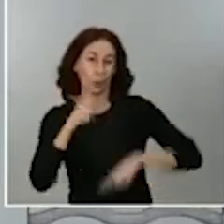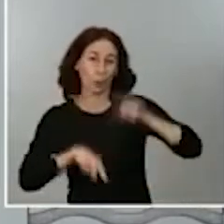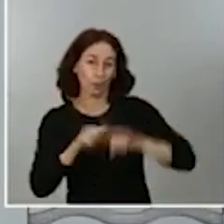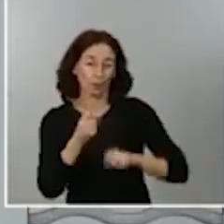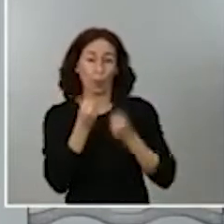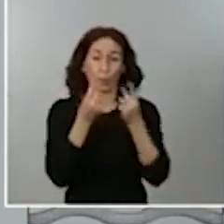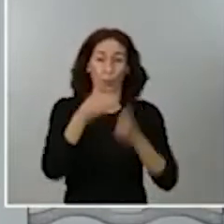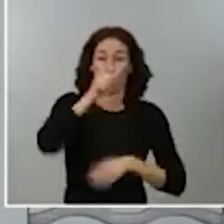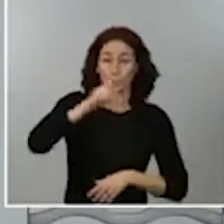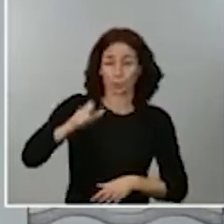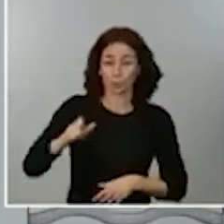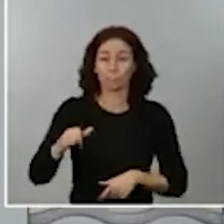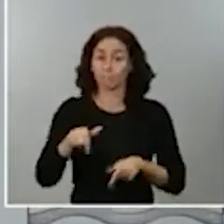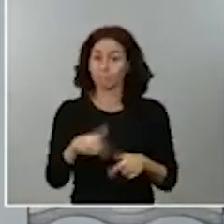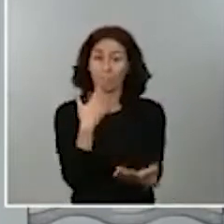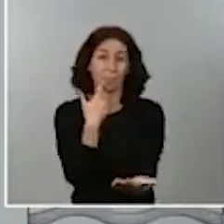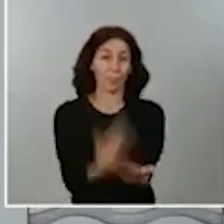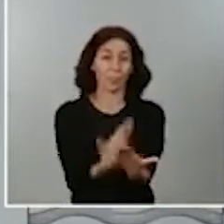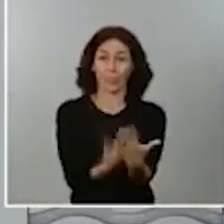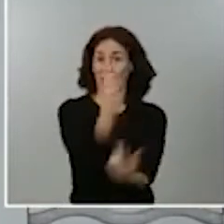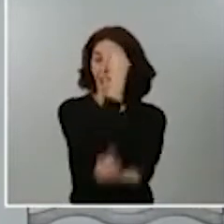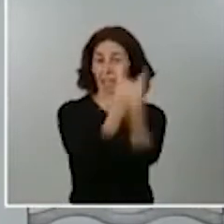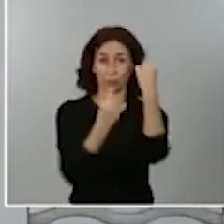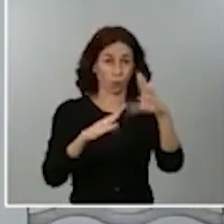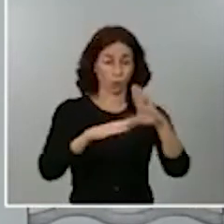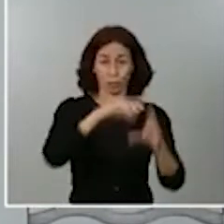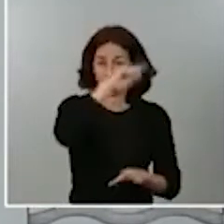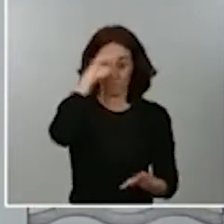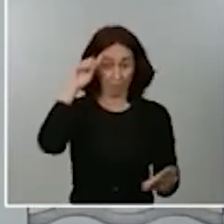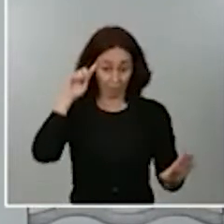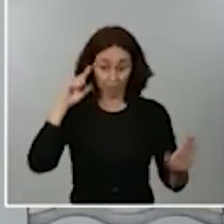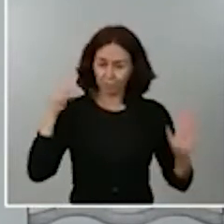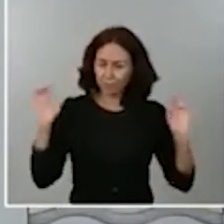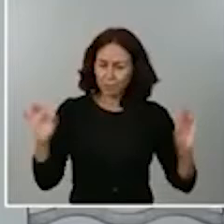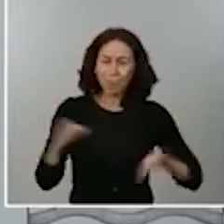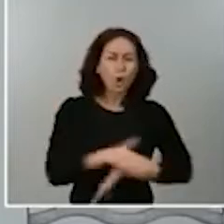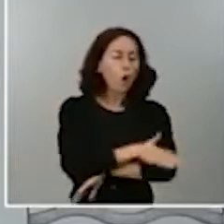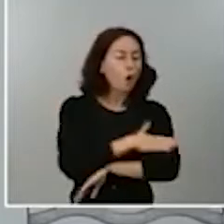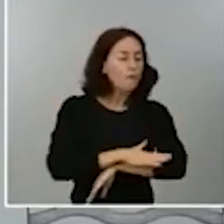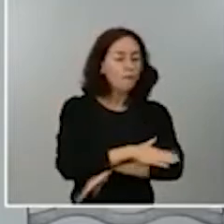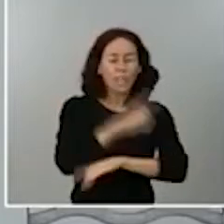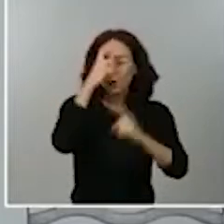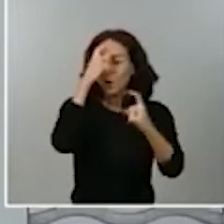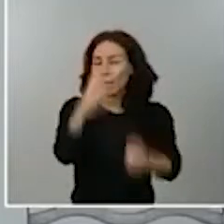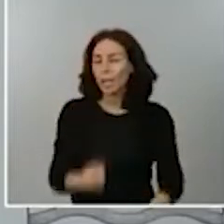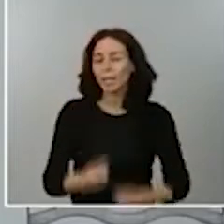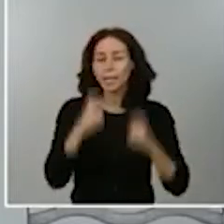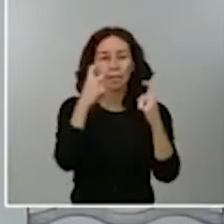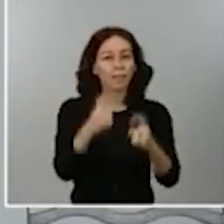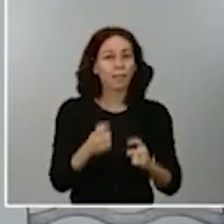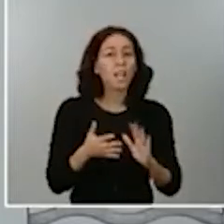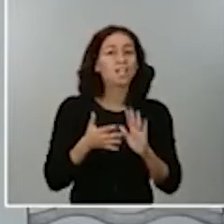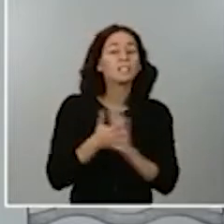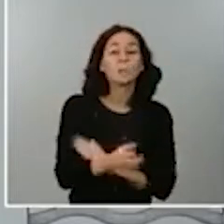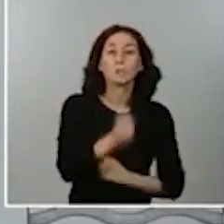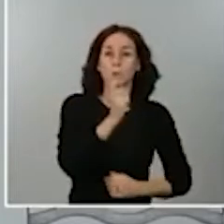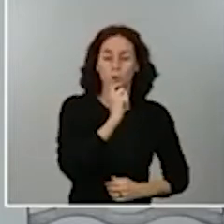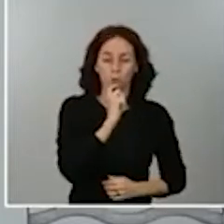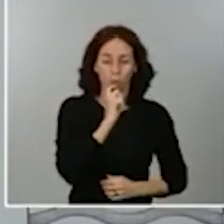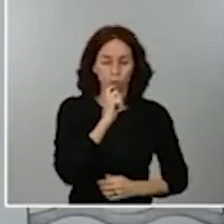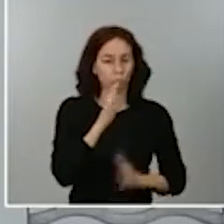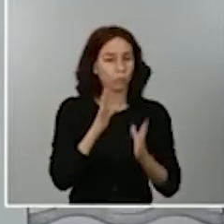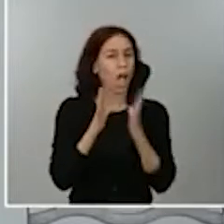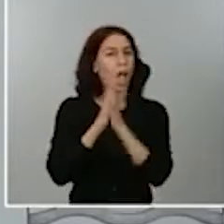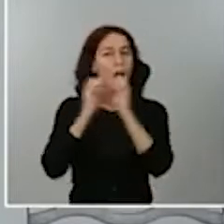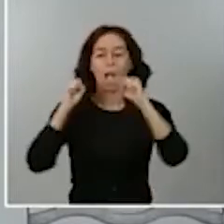Comunidad Autónoma de Madrid y tengan ustedes siempre presente que el gobierno intentará siempre hacer las cosas por consenso, de